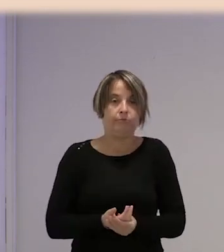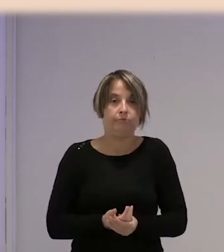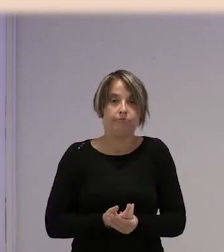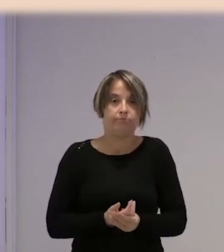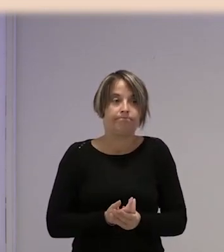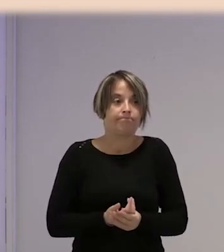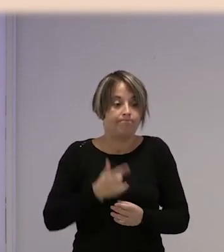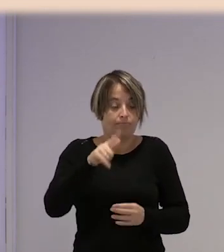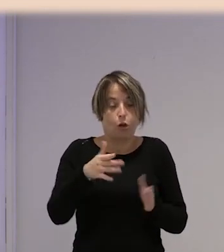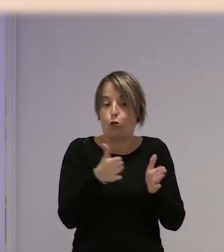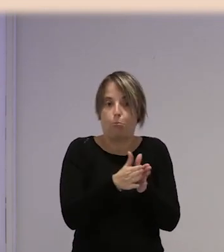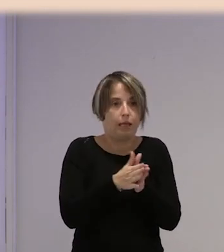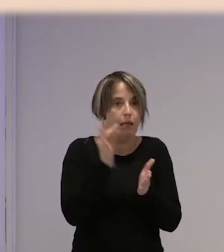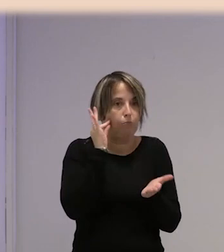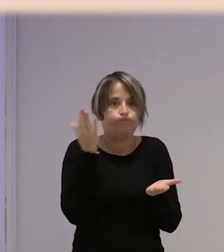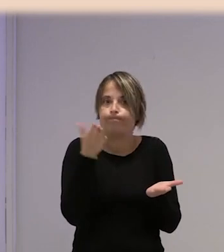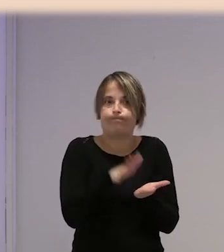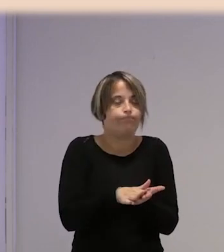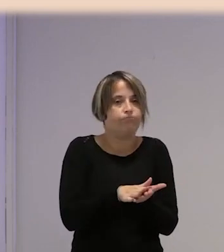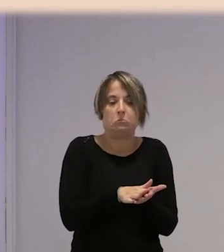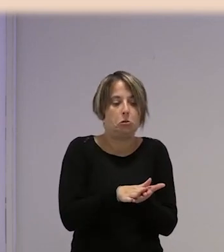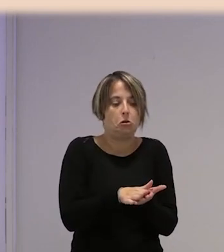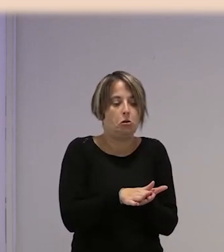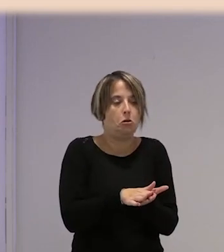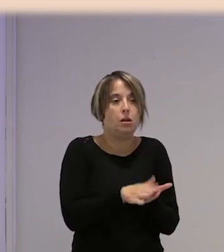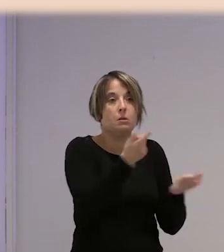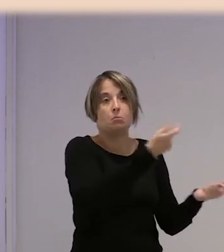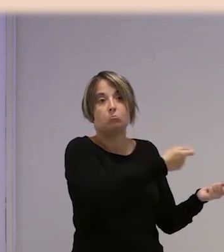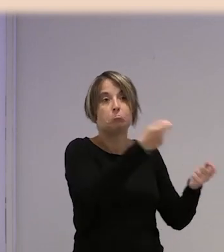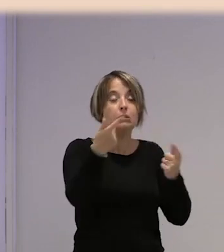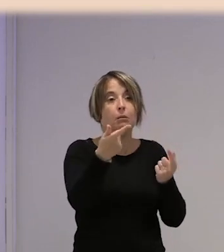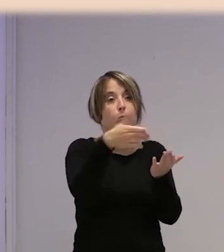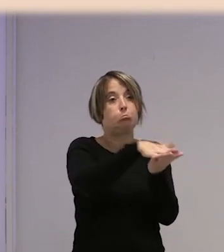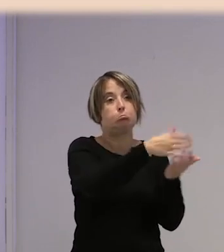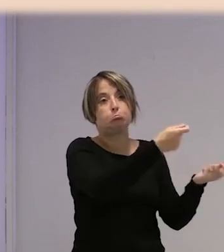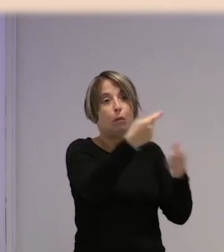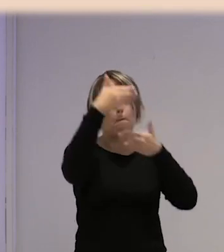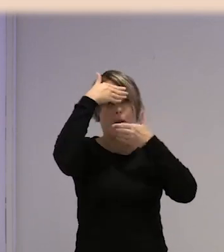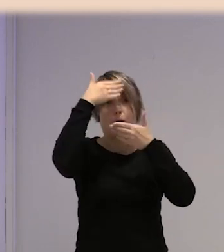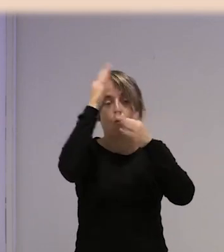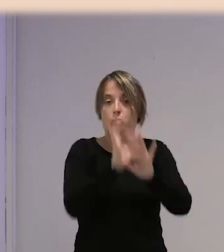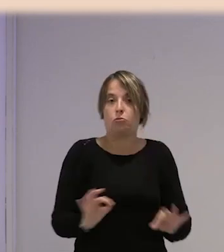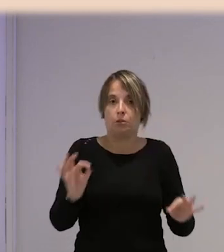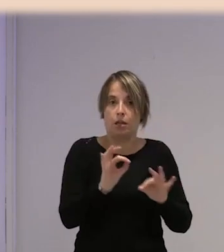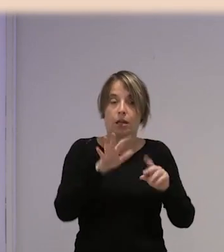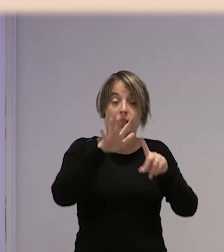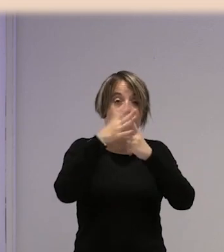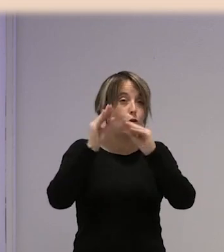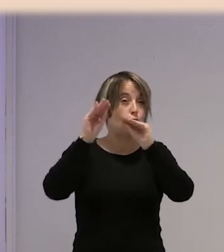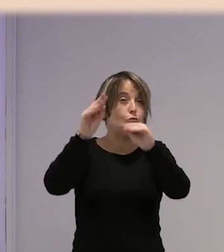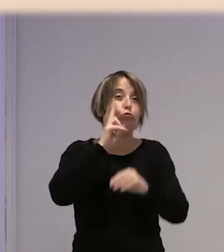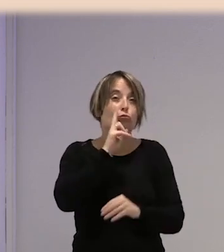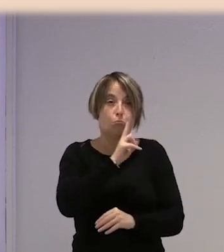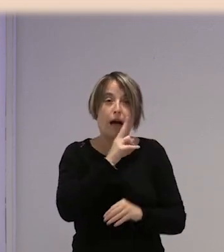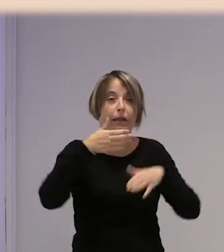la compañera murió y ni siquiera tampoco se encargaban de repatriar su cuerpo a Marruecos, ¿no? La situación en que estaba también allí su